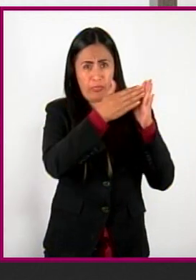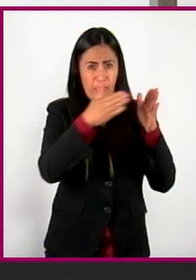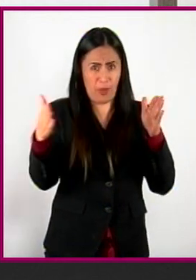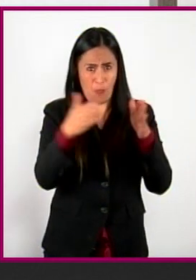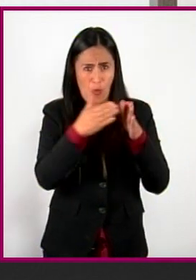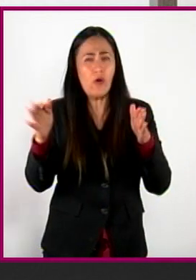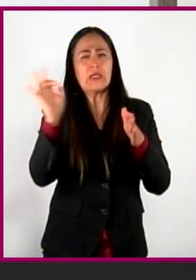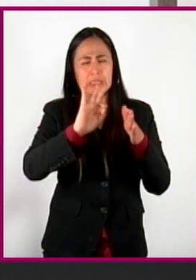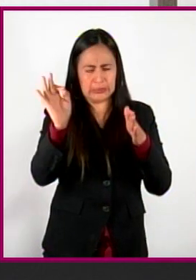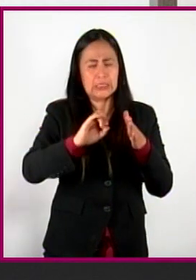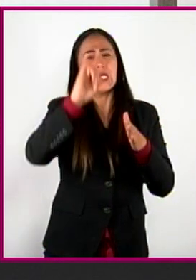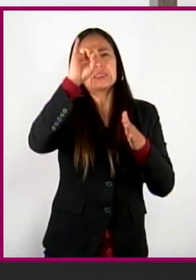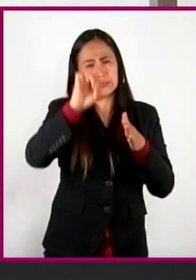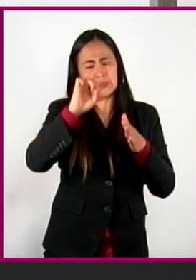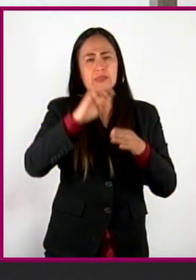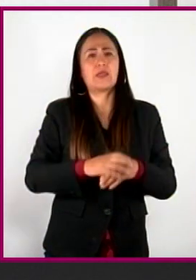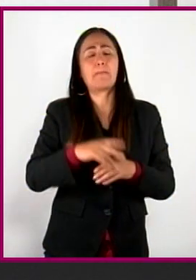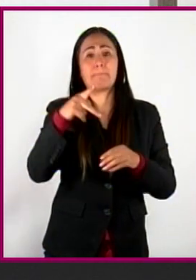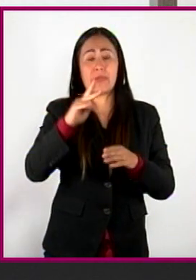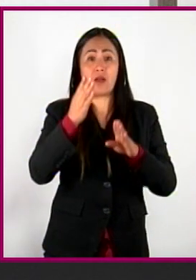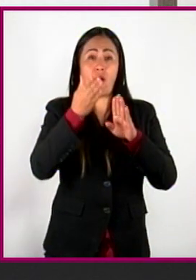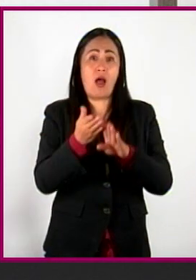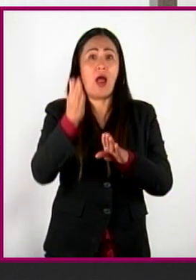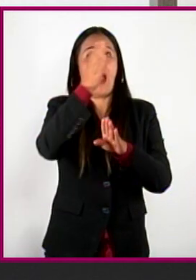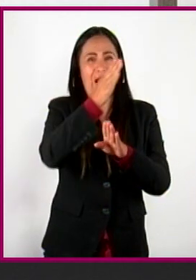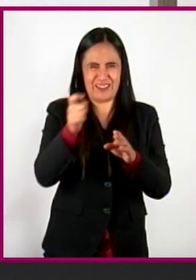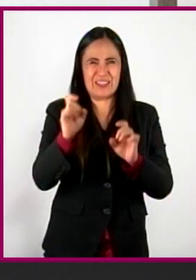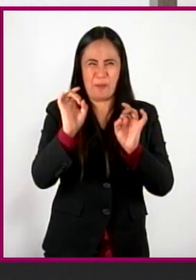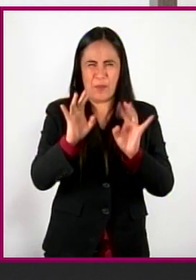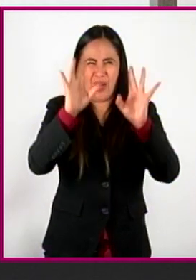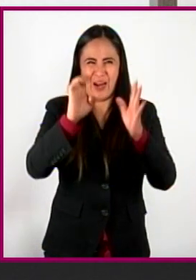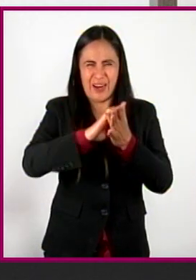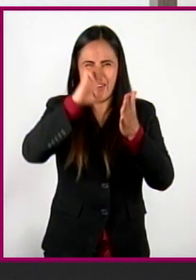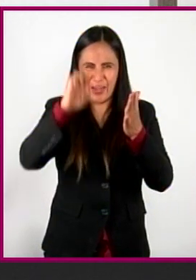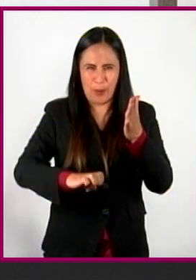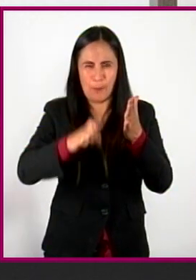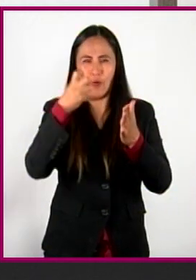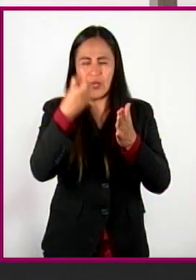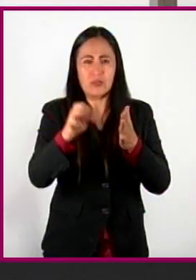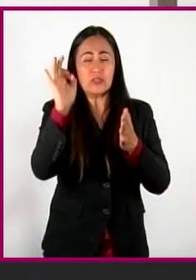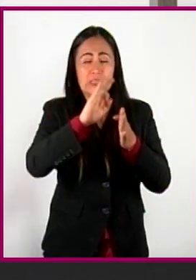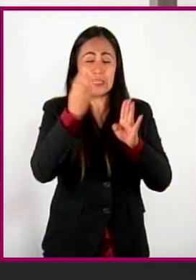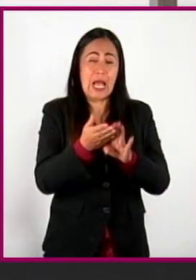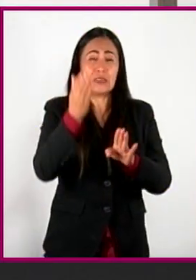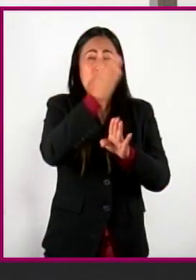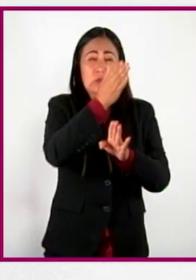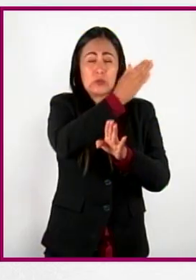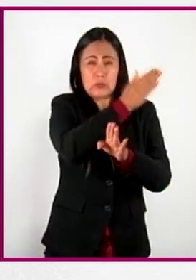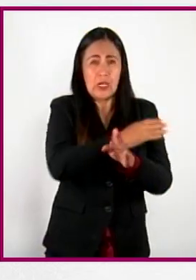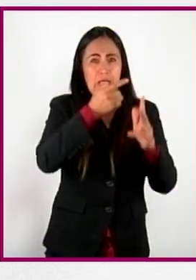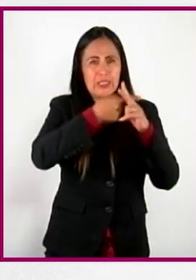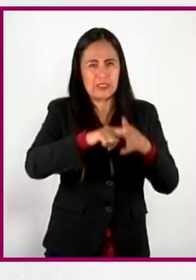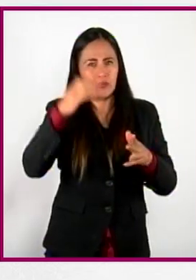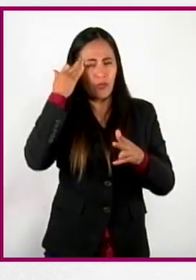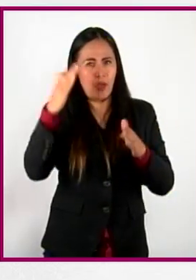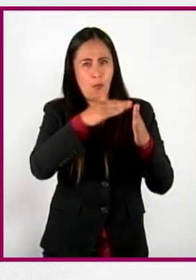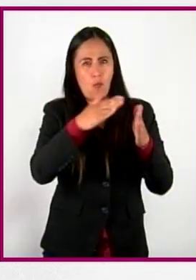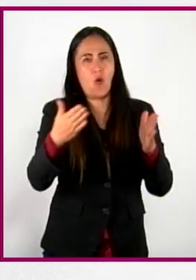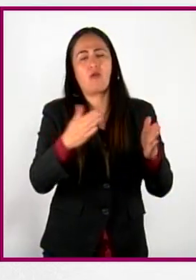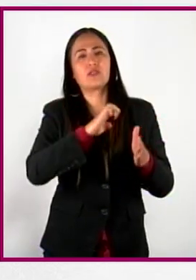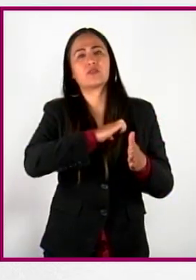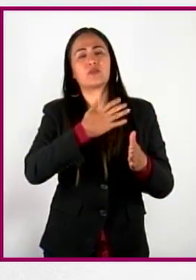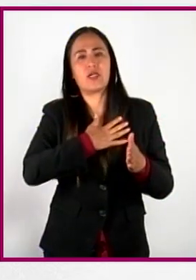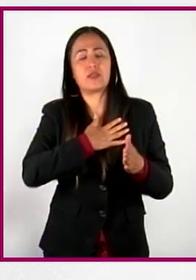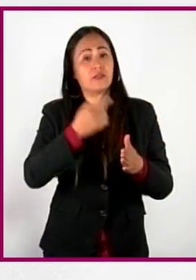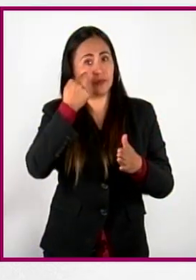y probablemente buena parte del conflicto que imaginaste encuentre su raíz profunda en la época colonial. Aclaremos algo,